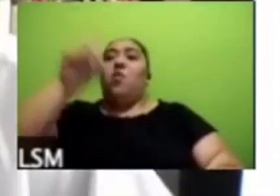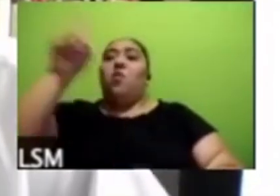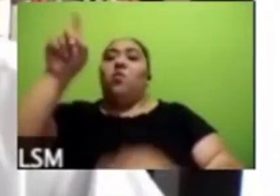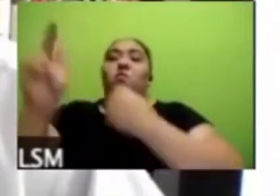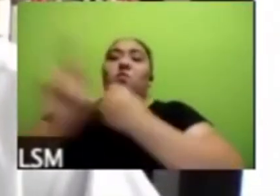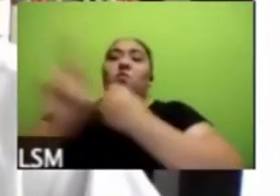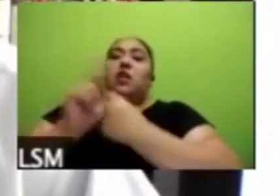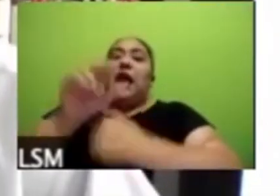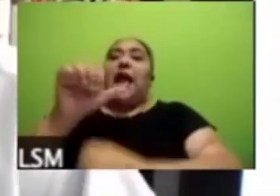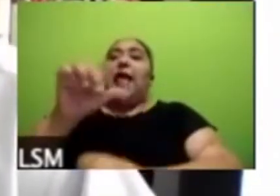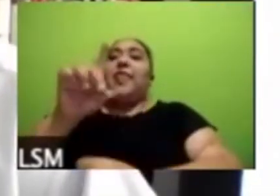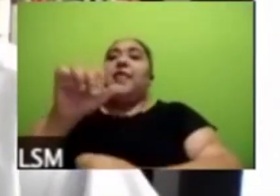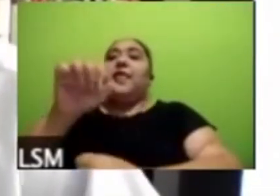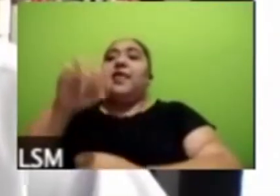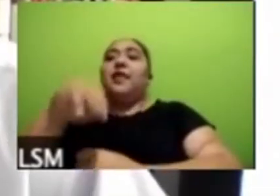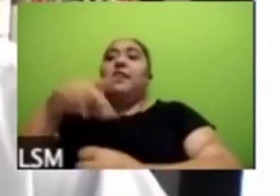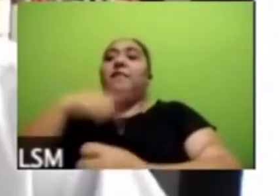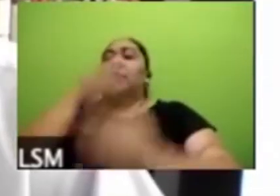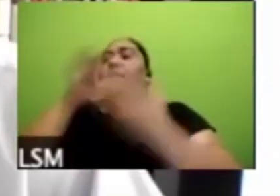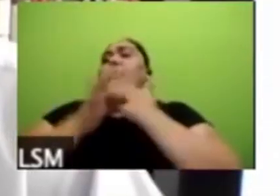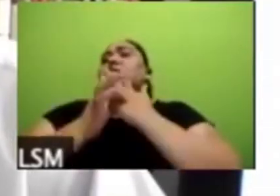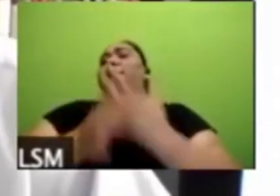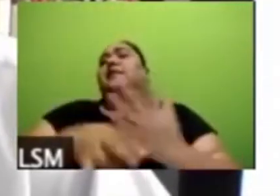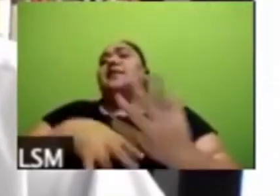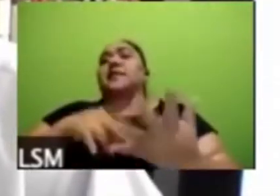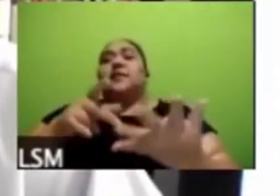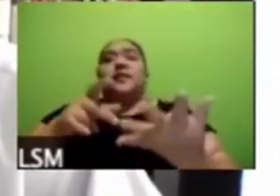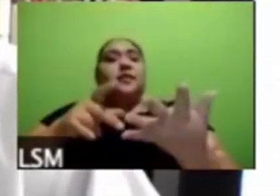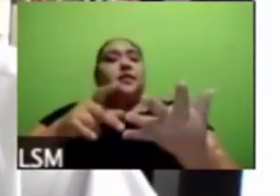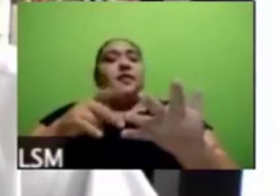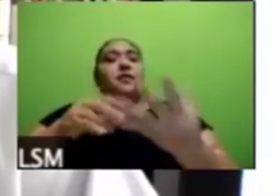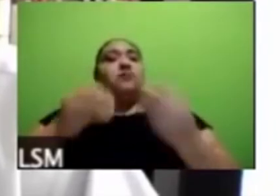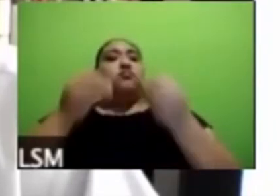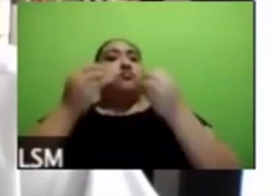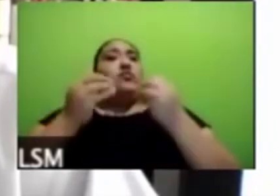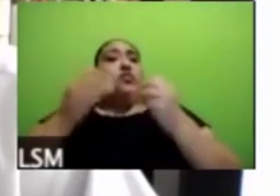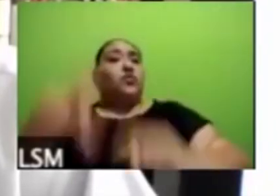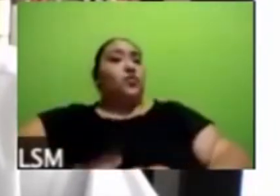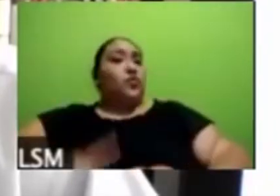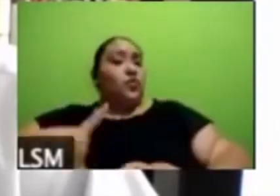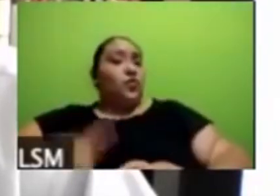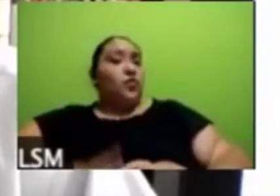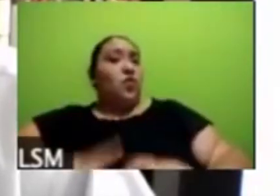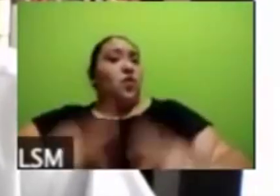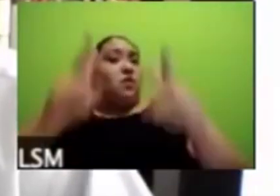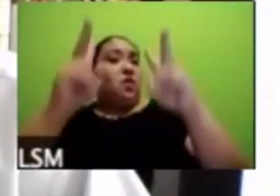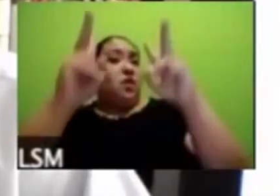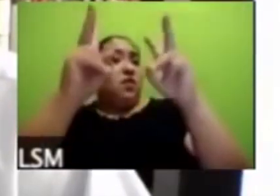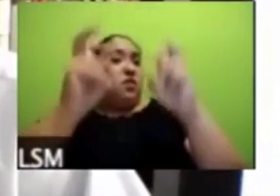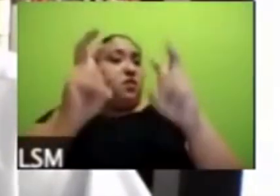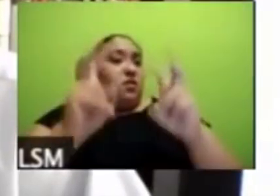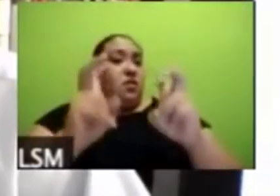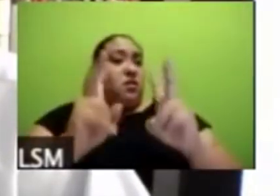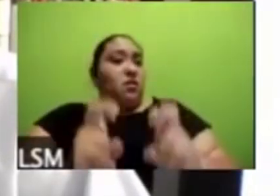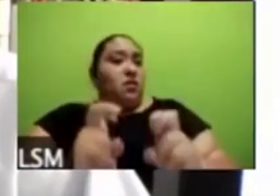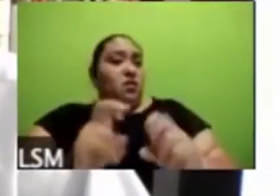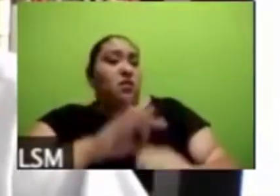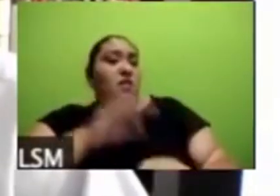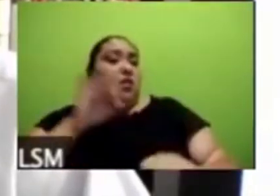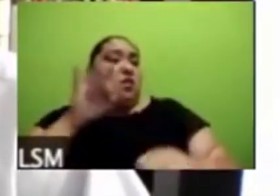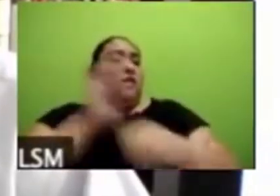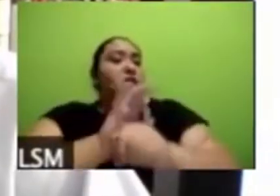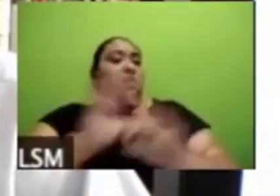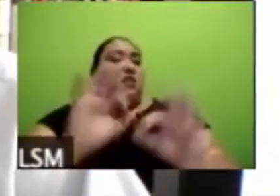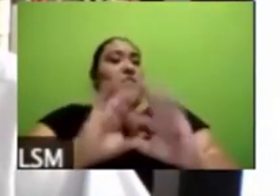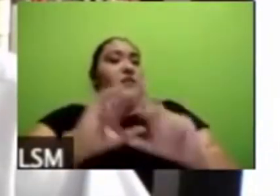el que anota que en muchos gobiernos el tema de la defensa nacional en